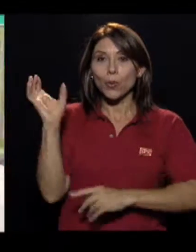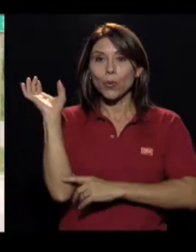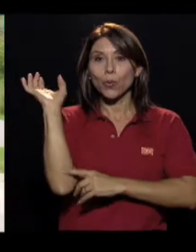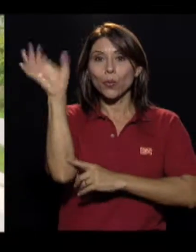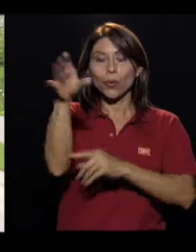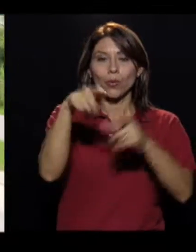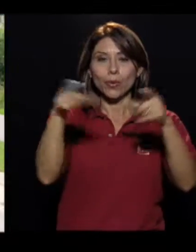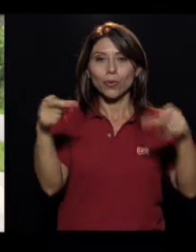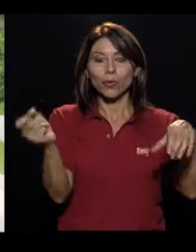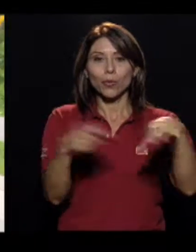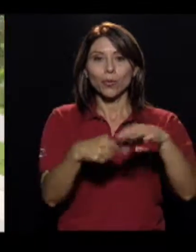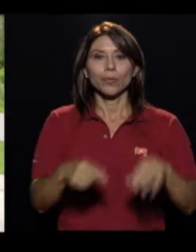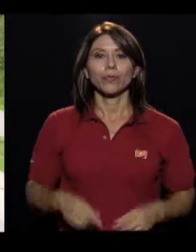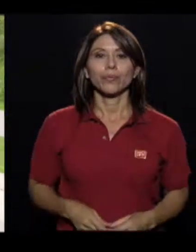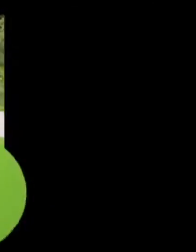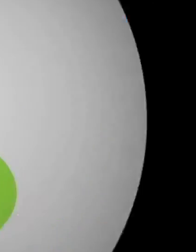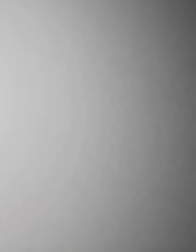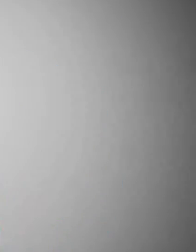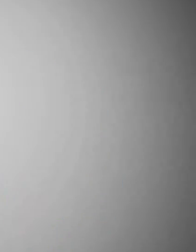y anotar en un marco.